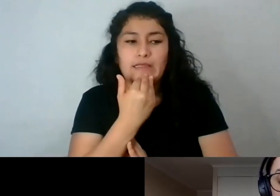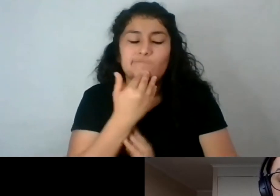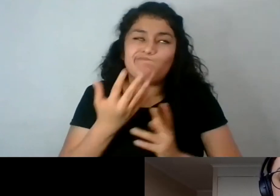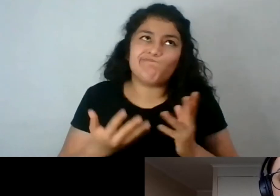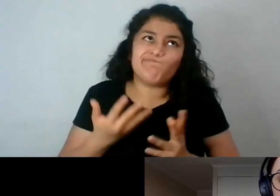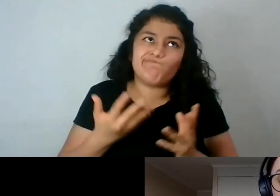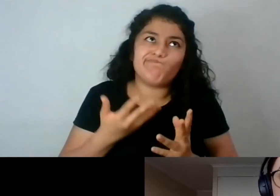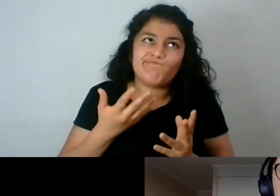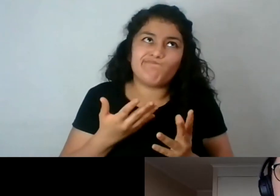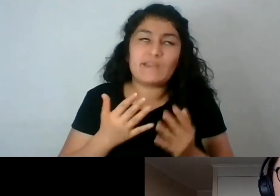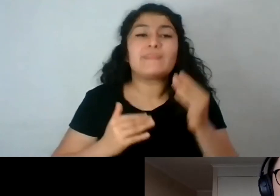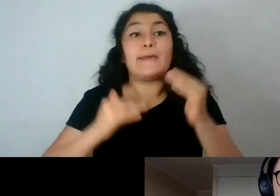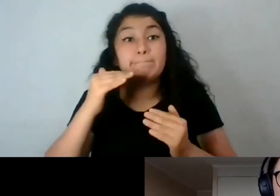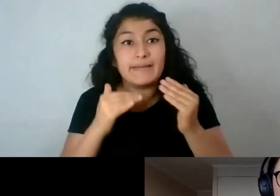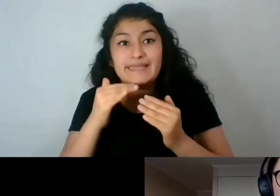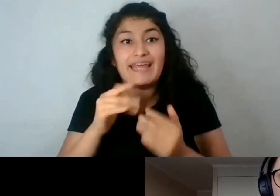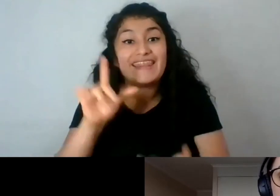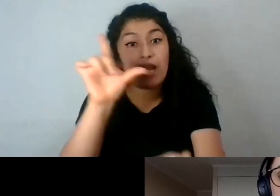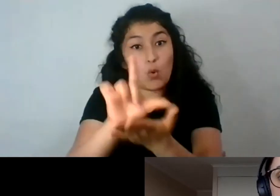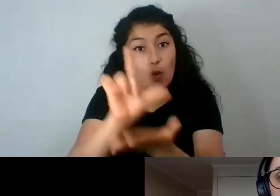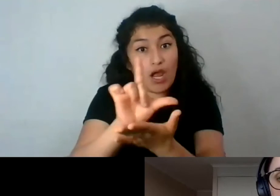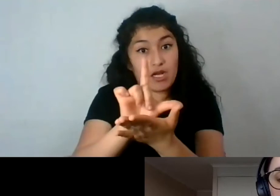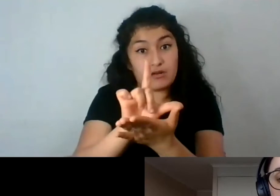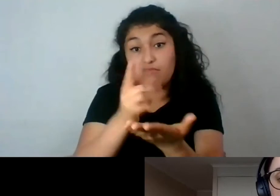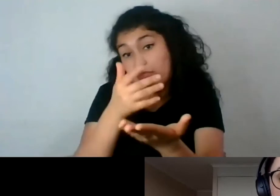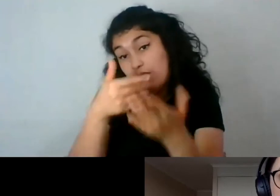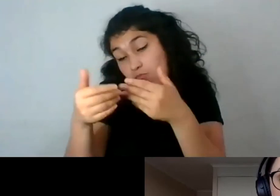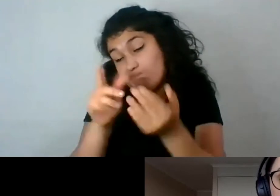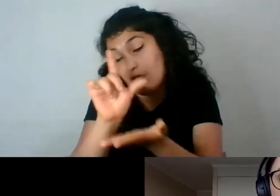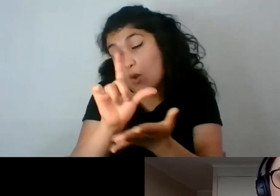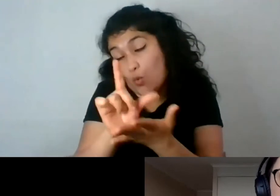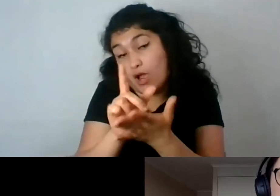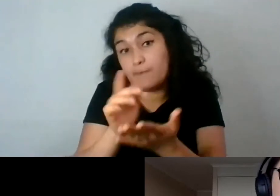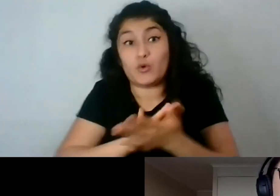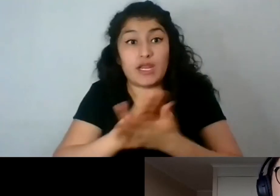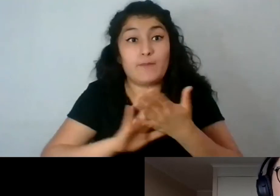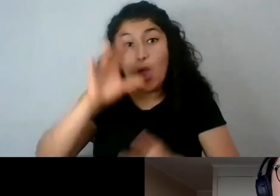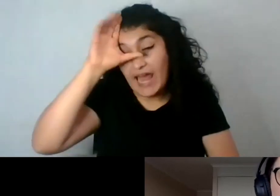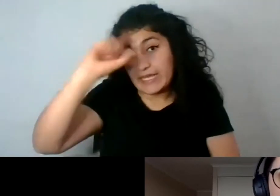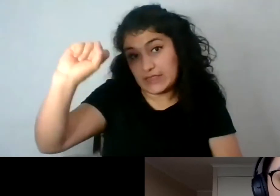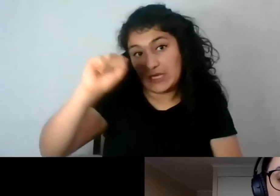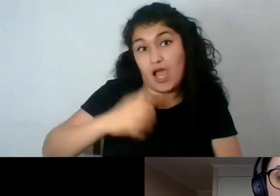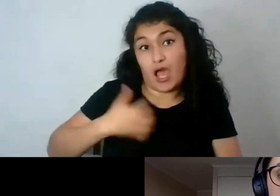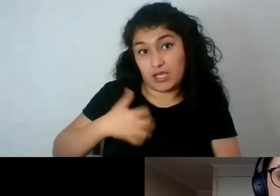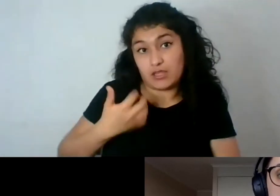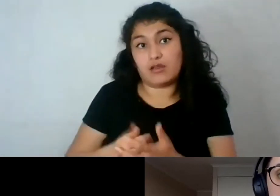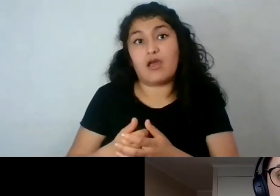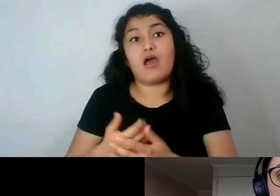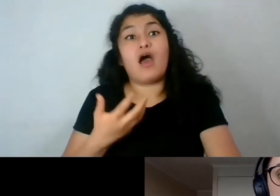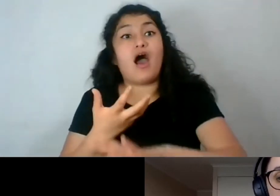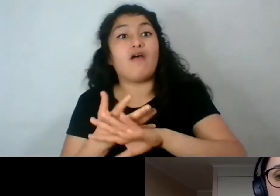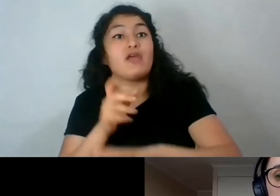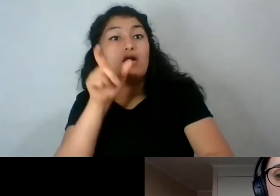territorio en el que estemos. atrevería a decir que en Argentina, o sea, Inés Garland publicó Piedra,